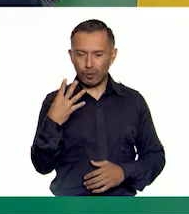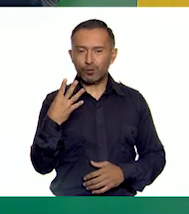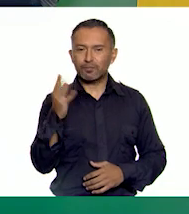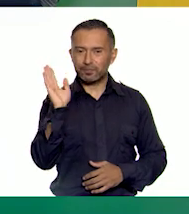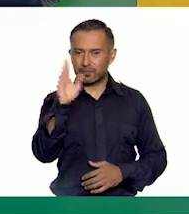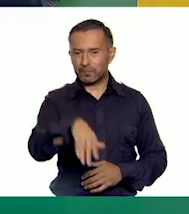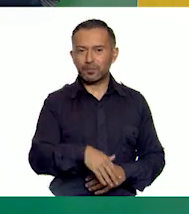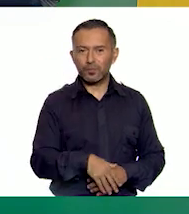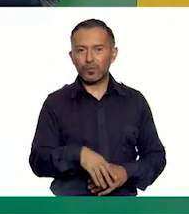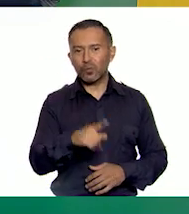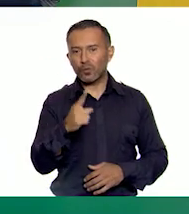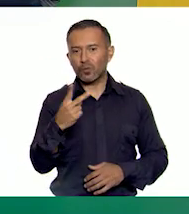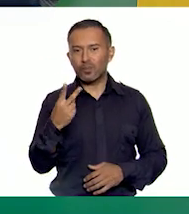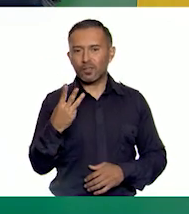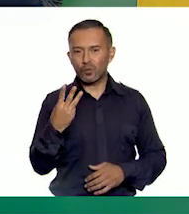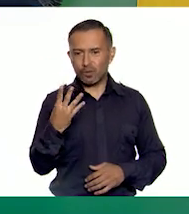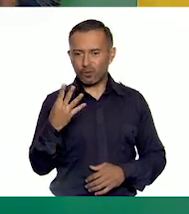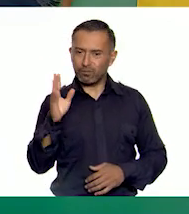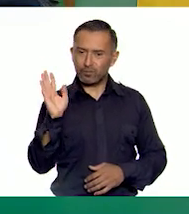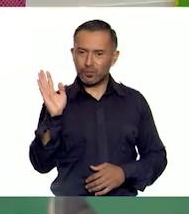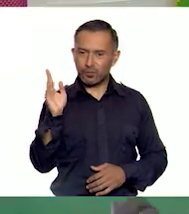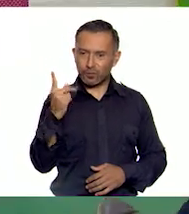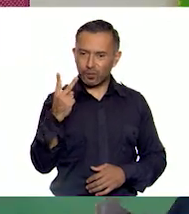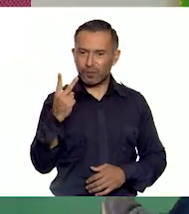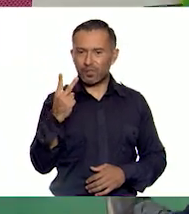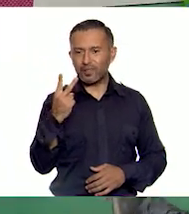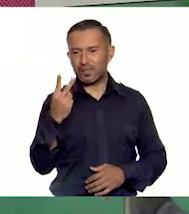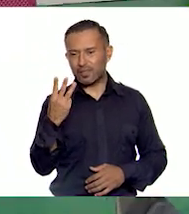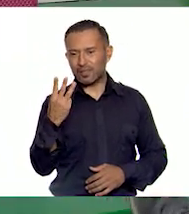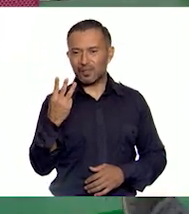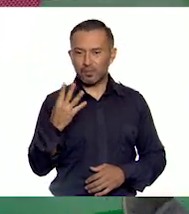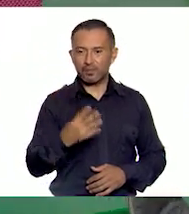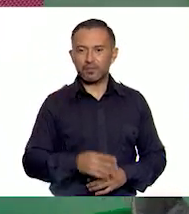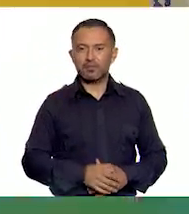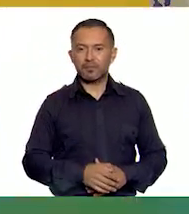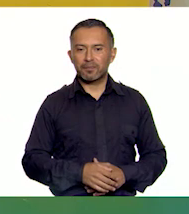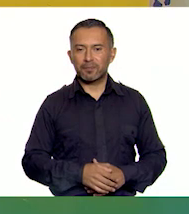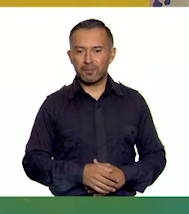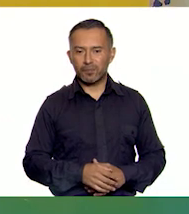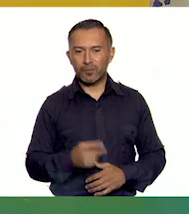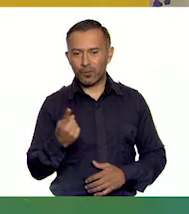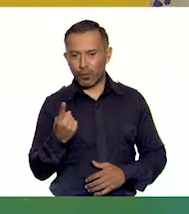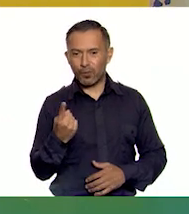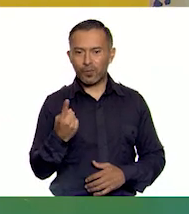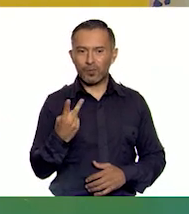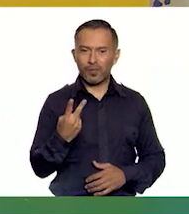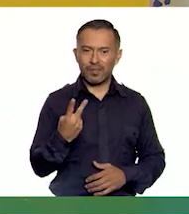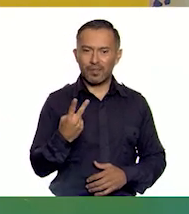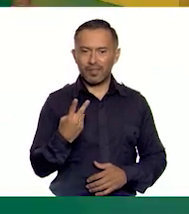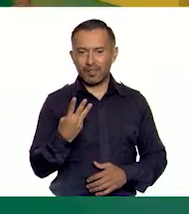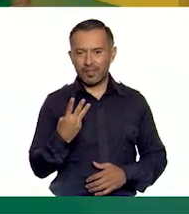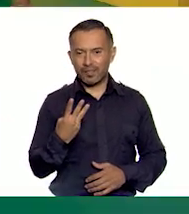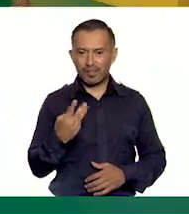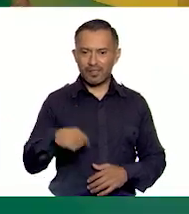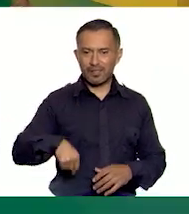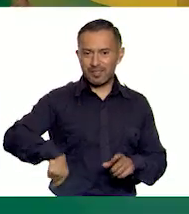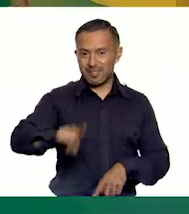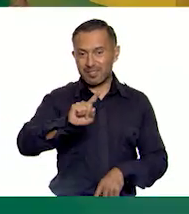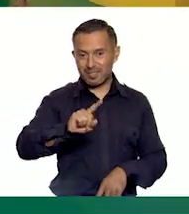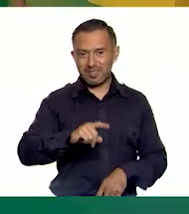Uno, dos, tres, cuatro. ¡Ole! Cuatro. ¡Oh, no! Te ayudo.